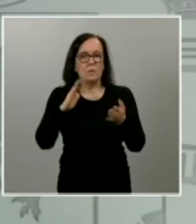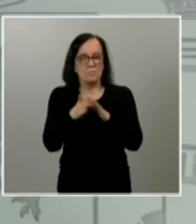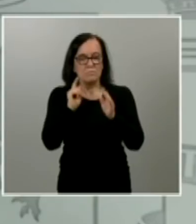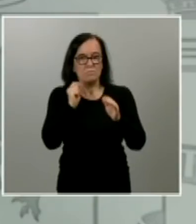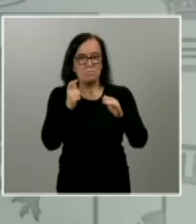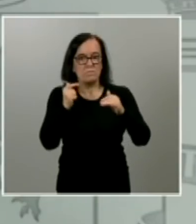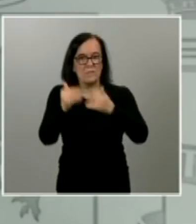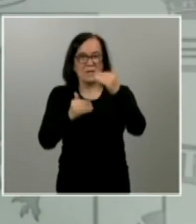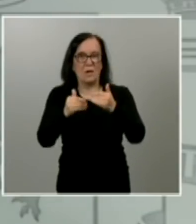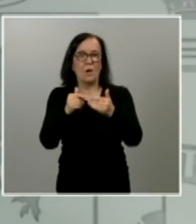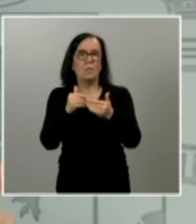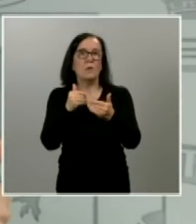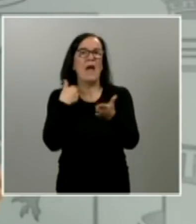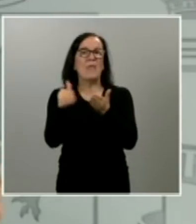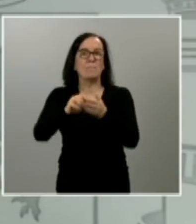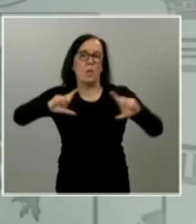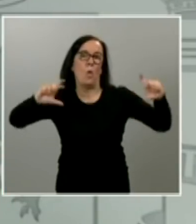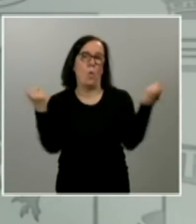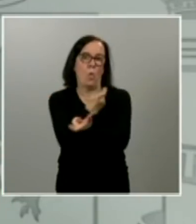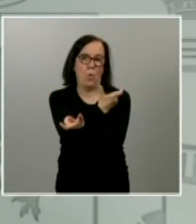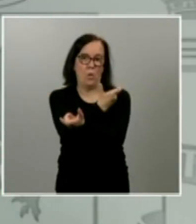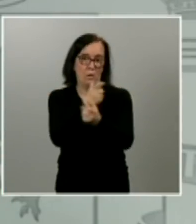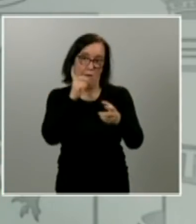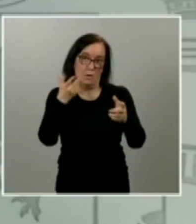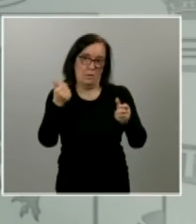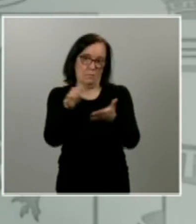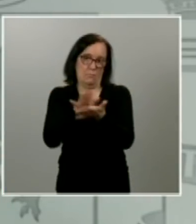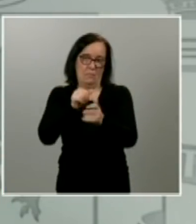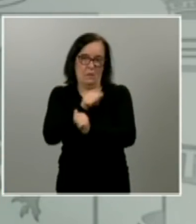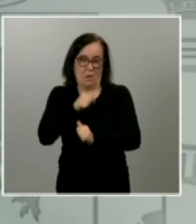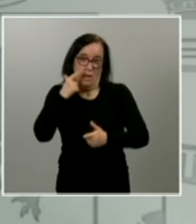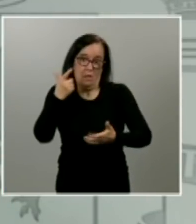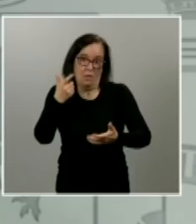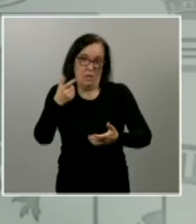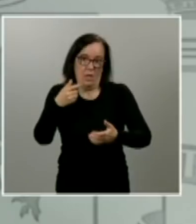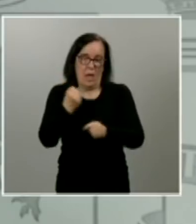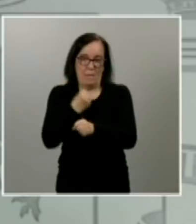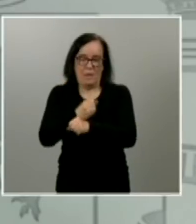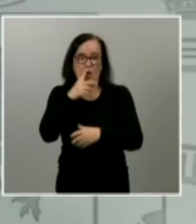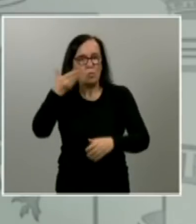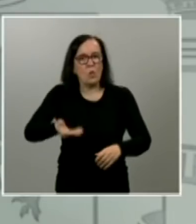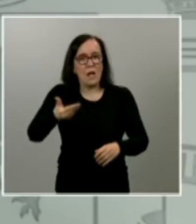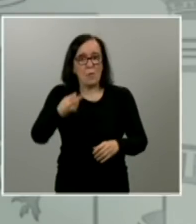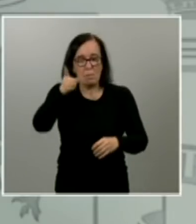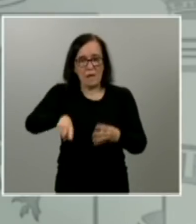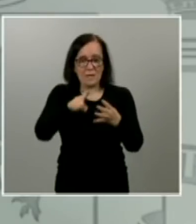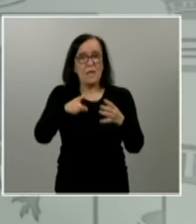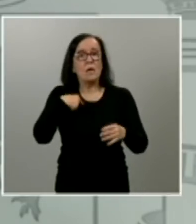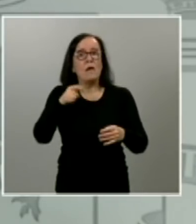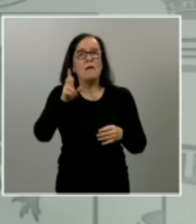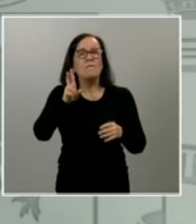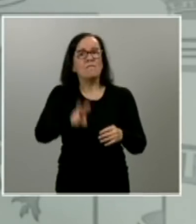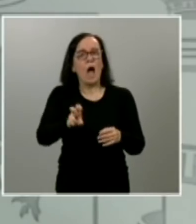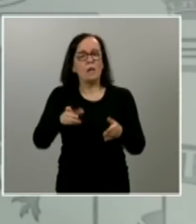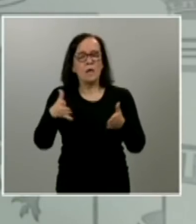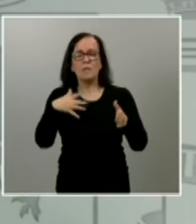despido masivo de destrucción de empleo aunque haya sido muy grave como lo hemos visto durante este último mes pues es también un camino que tenemos que